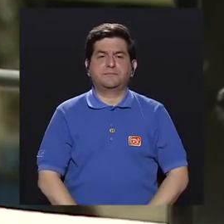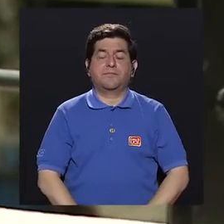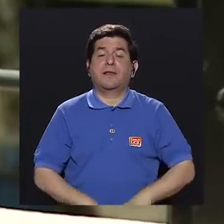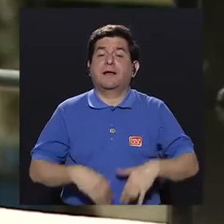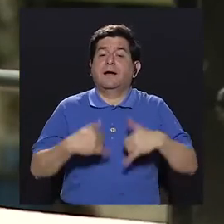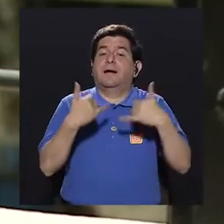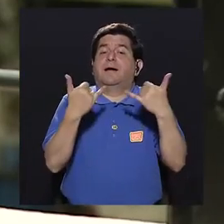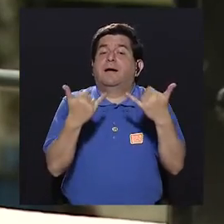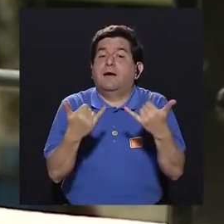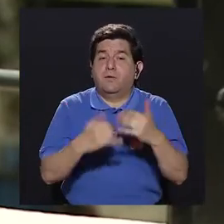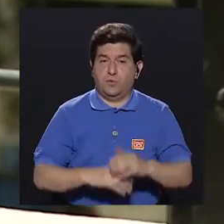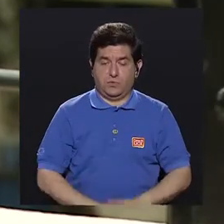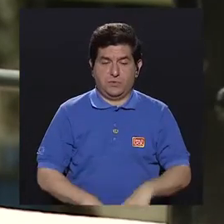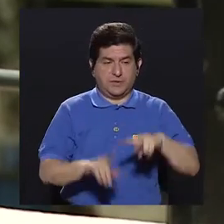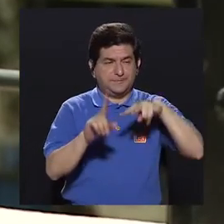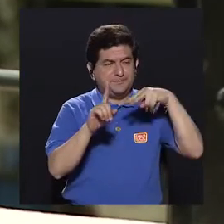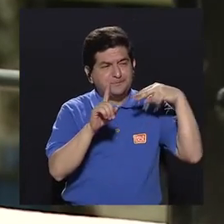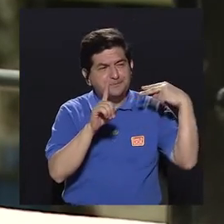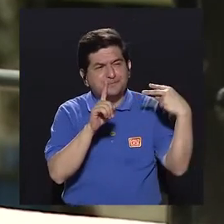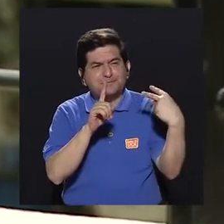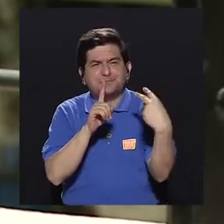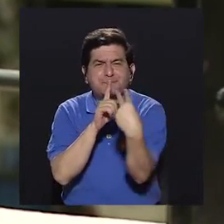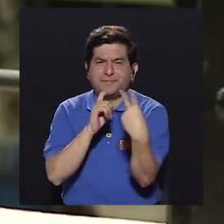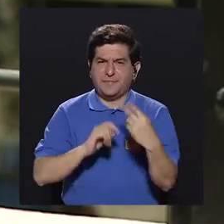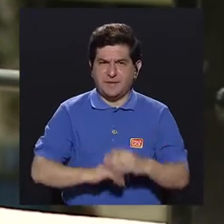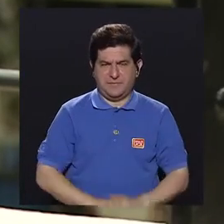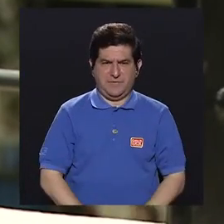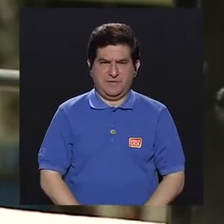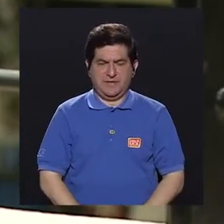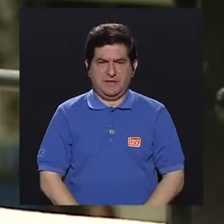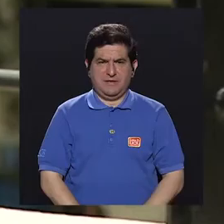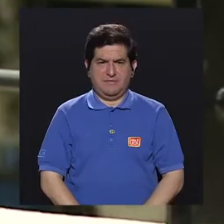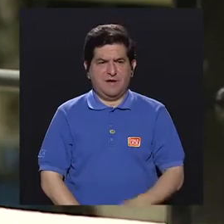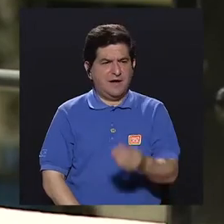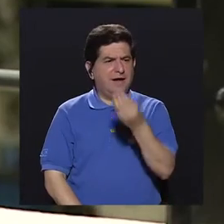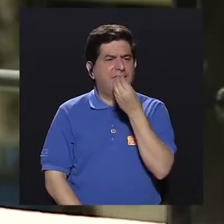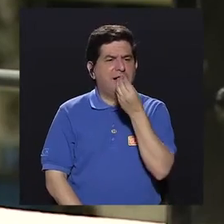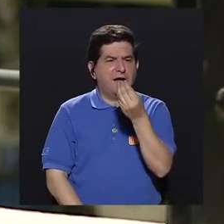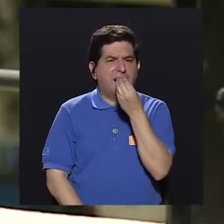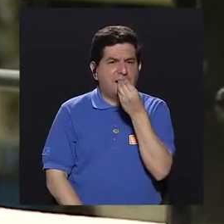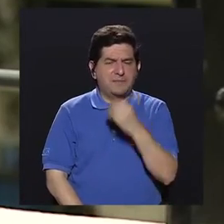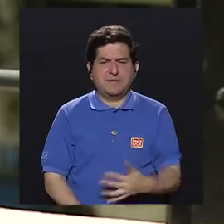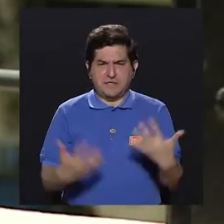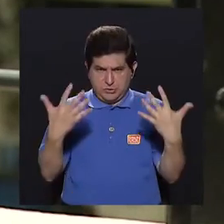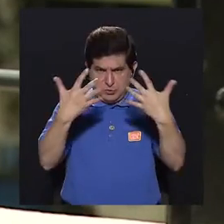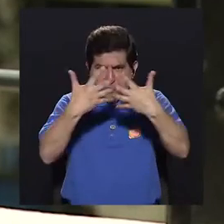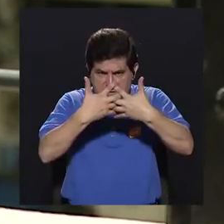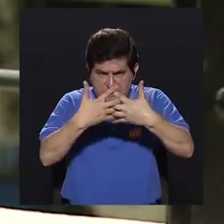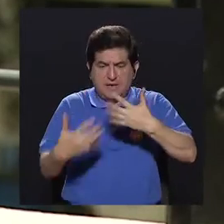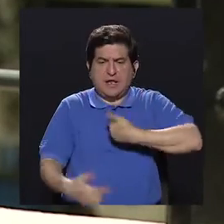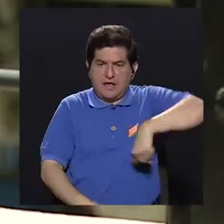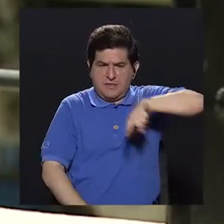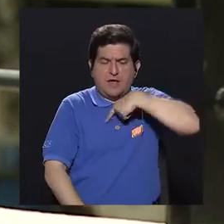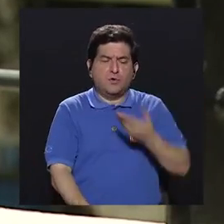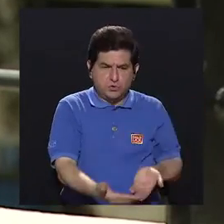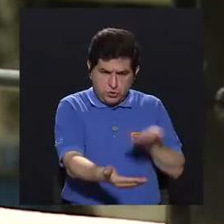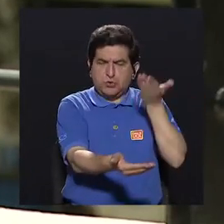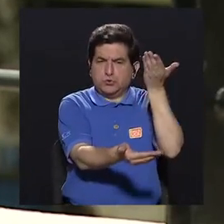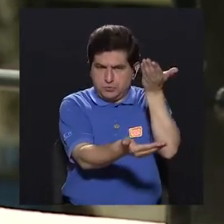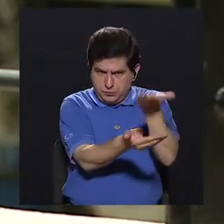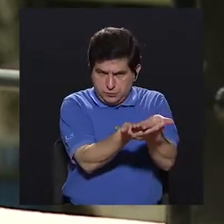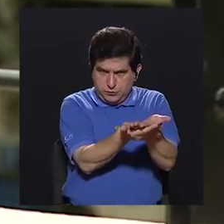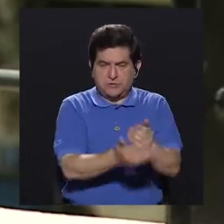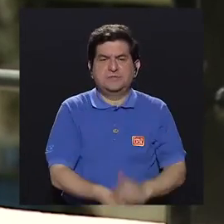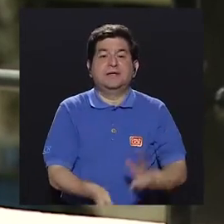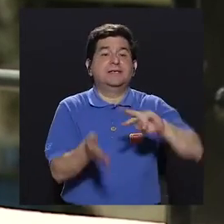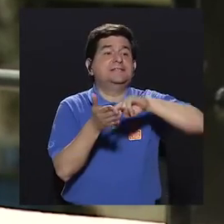Ahora, desde el punto de vista de una alimentación mixta como la que nosotros proponemos,